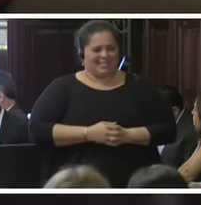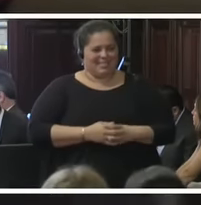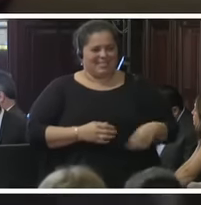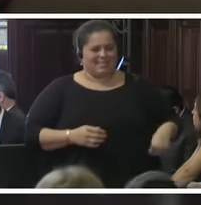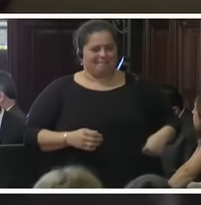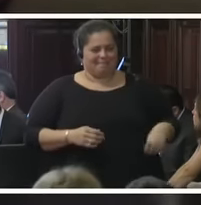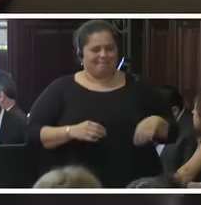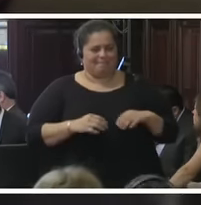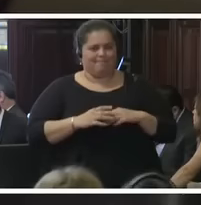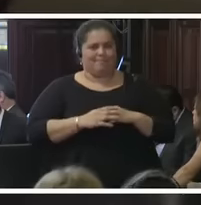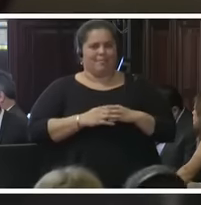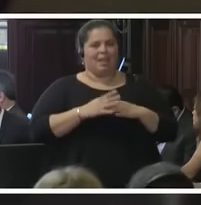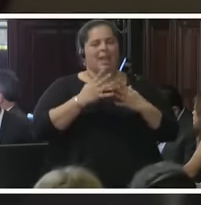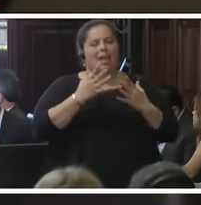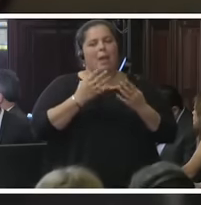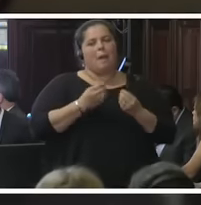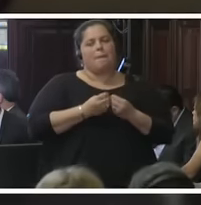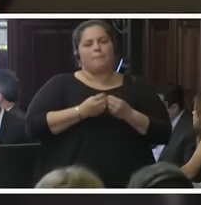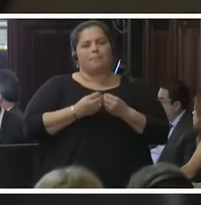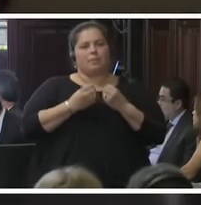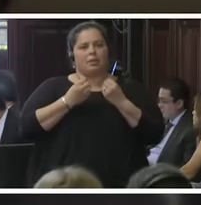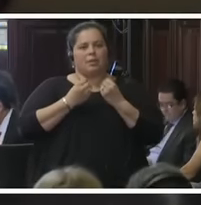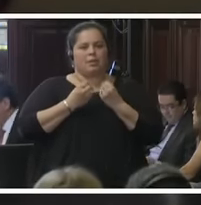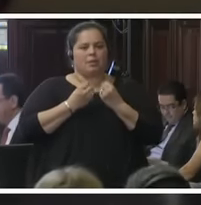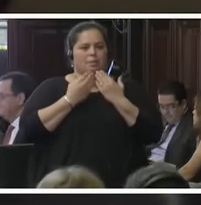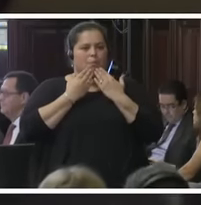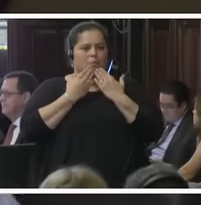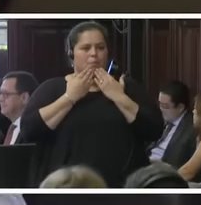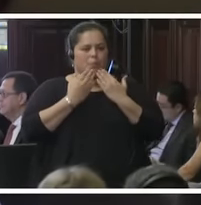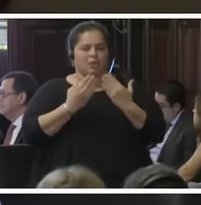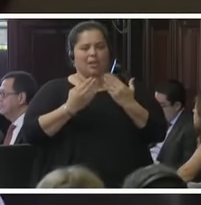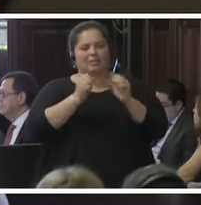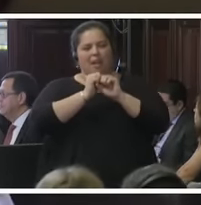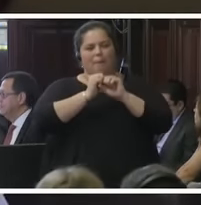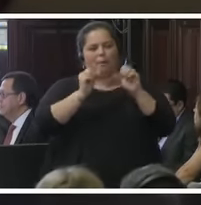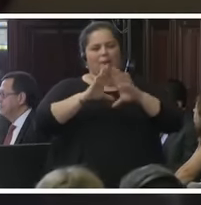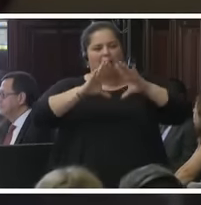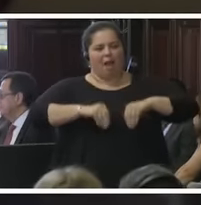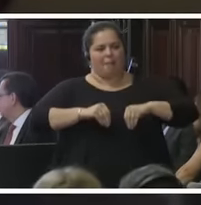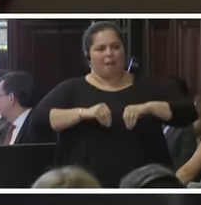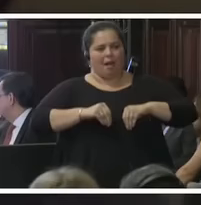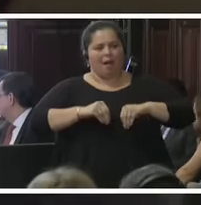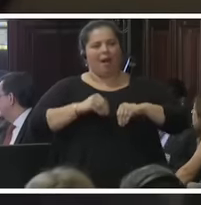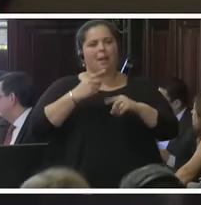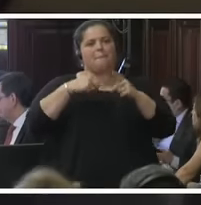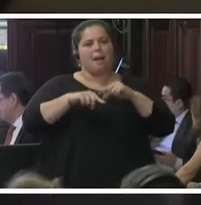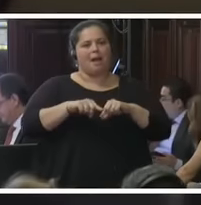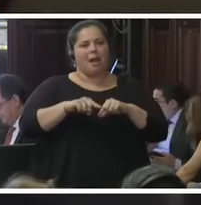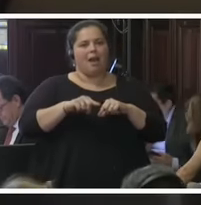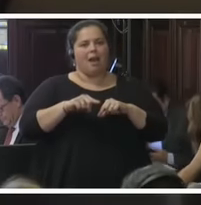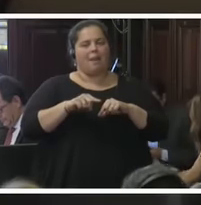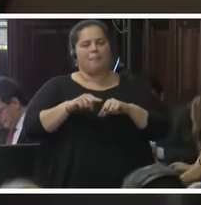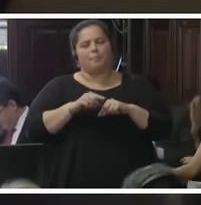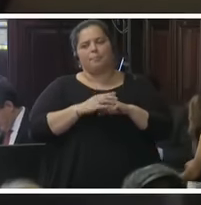Muchas gracias. ¿Podría apagar su micrófono para que no acople el sonido? Bien, muchas